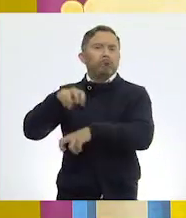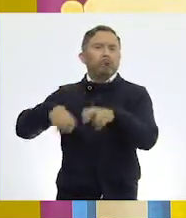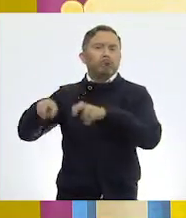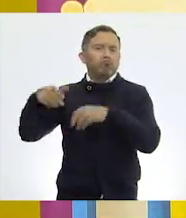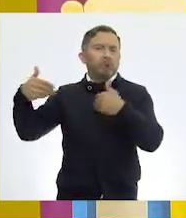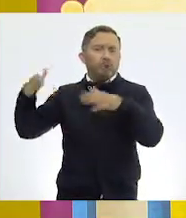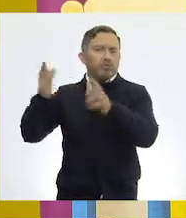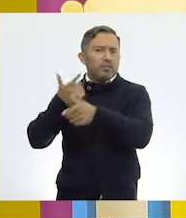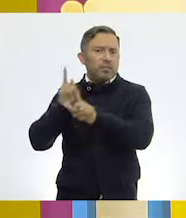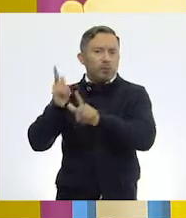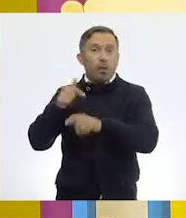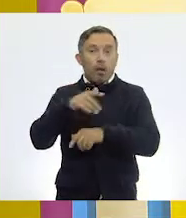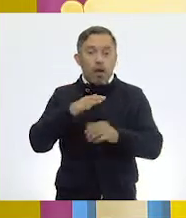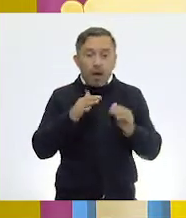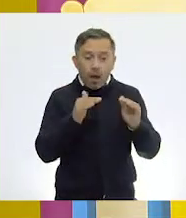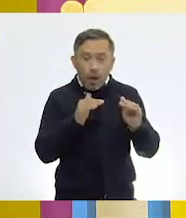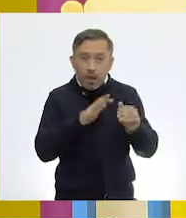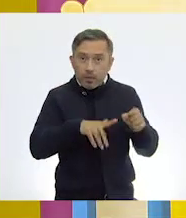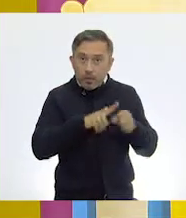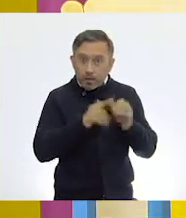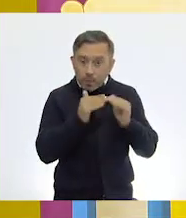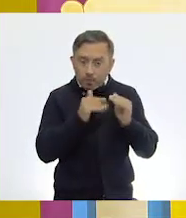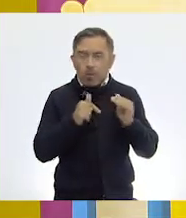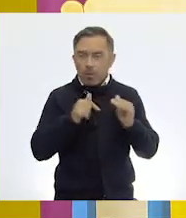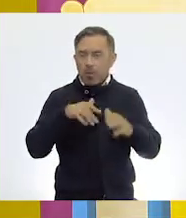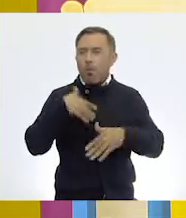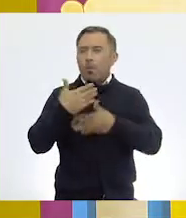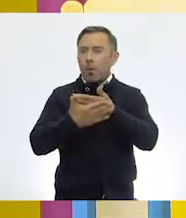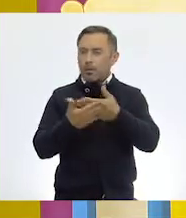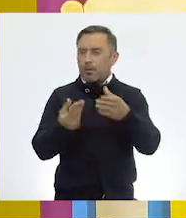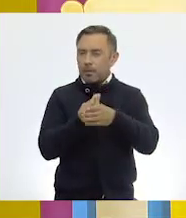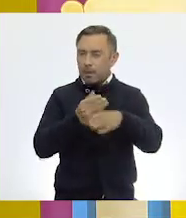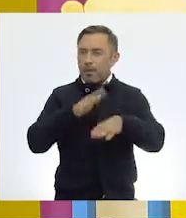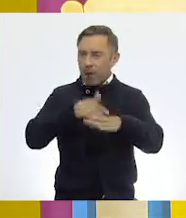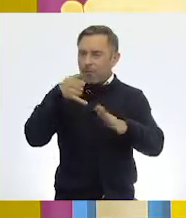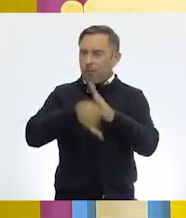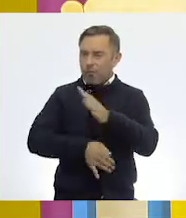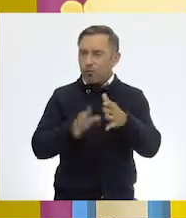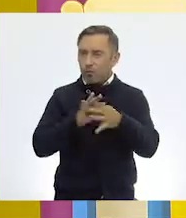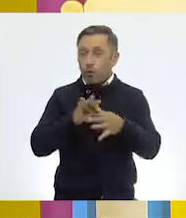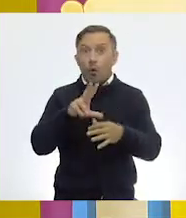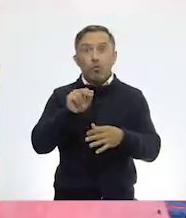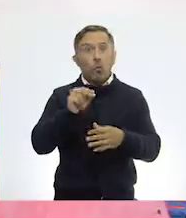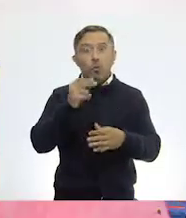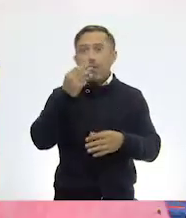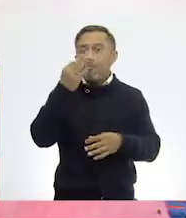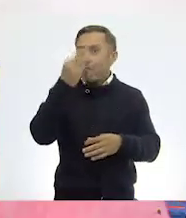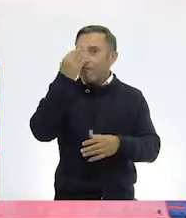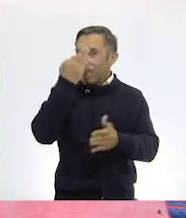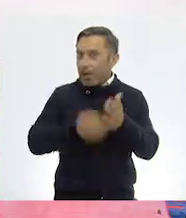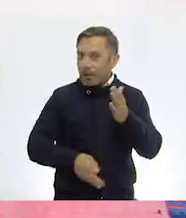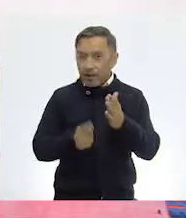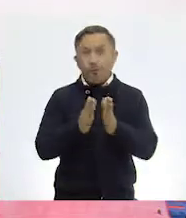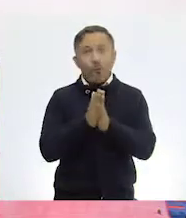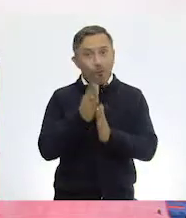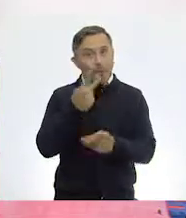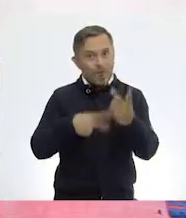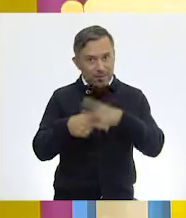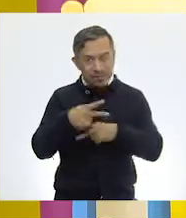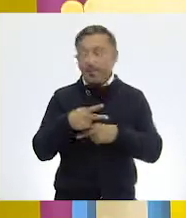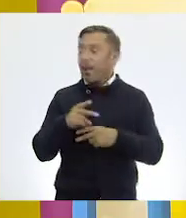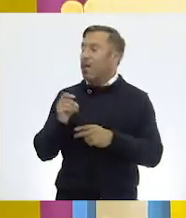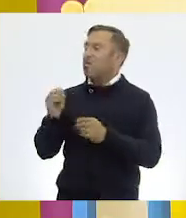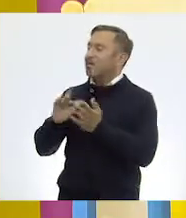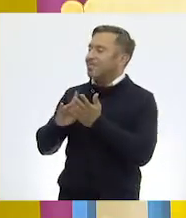repasando este tema en la siguiente clase. Así que no falten a su clase y los esperamos. ¡Ay, qué clase tan bonita! Muchas gracias, maestra